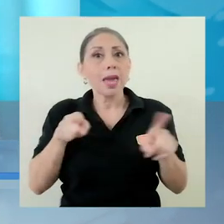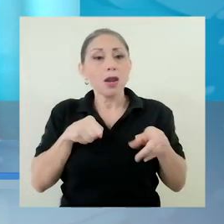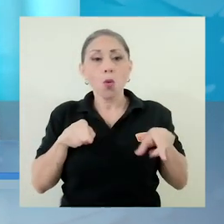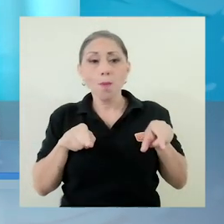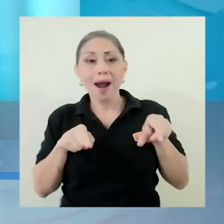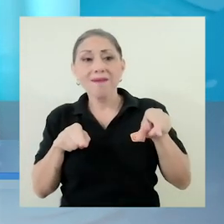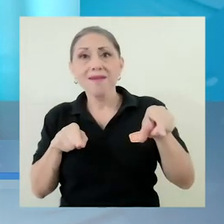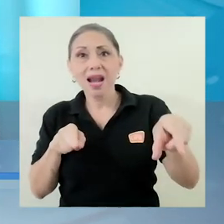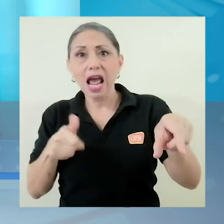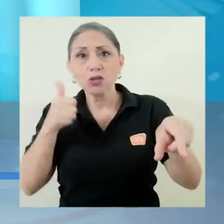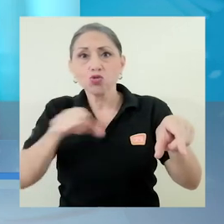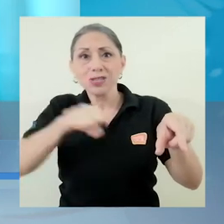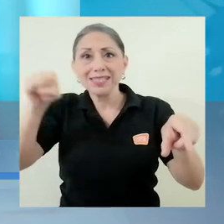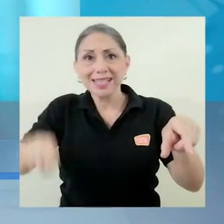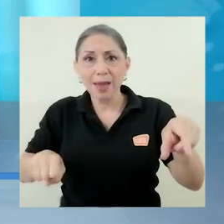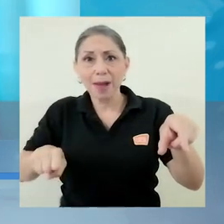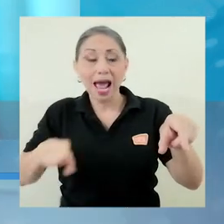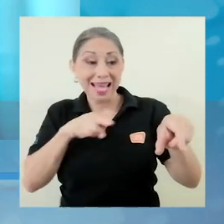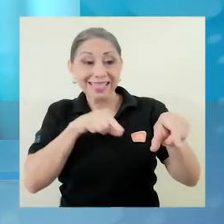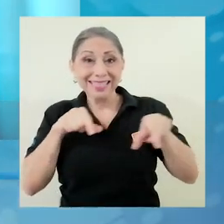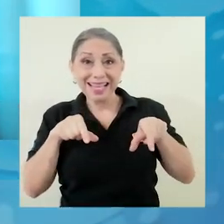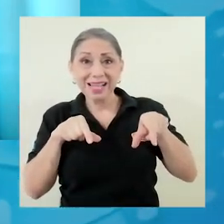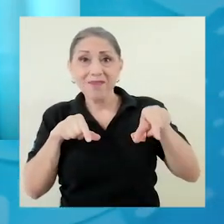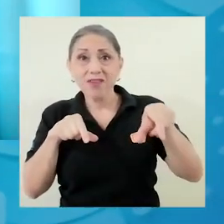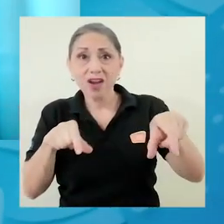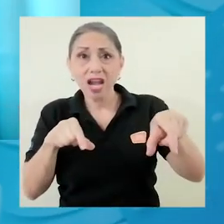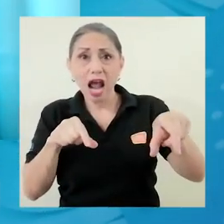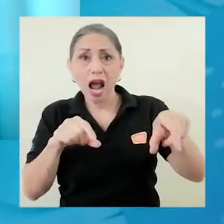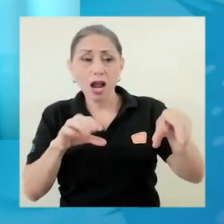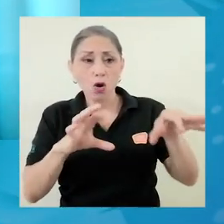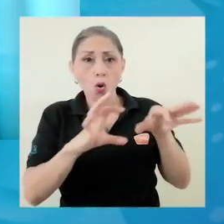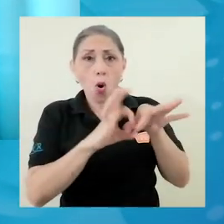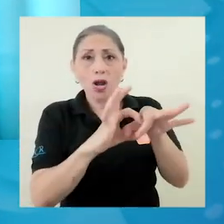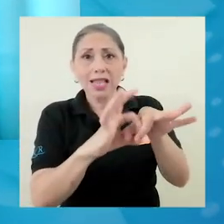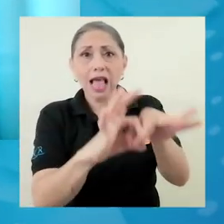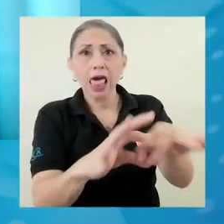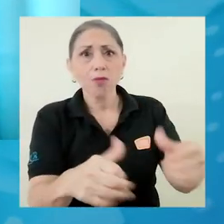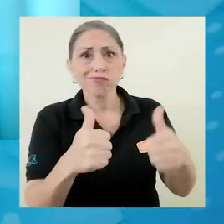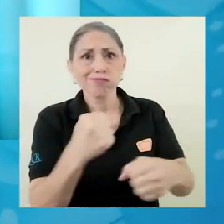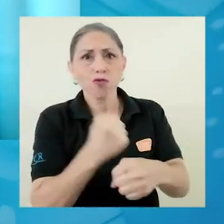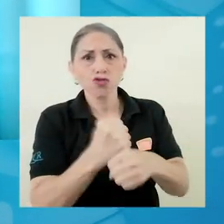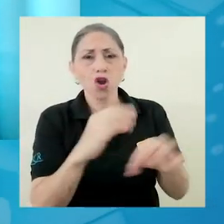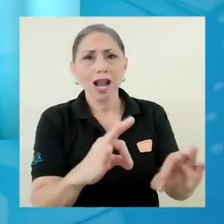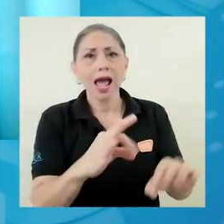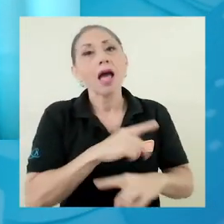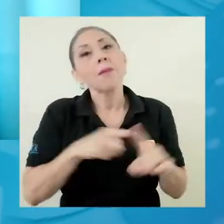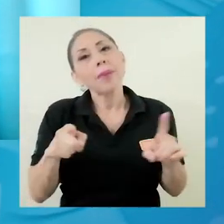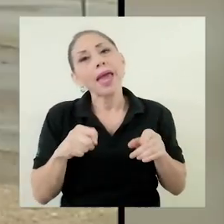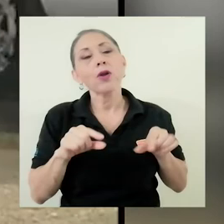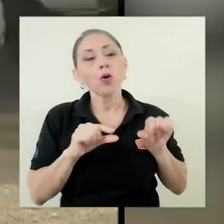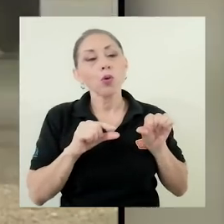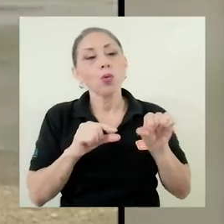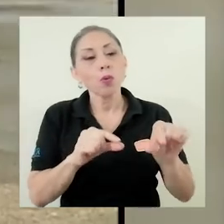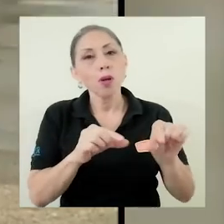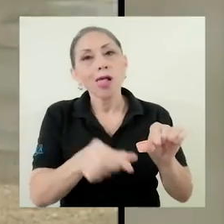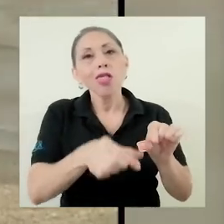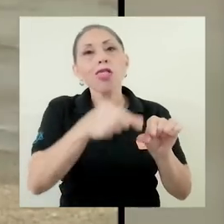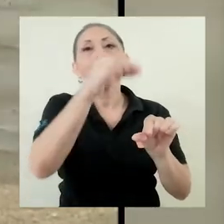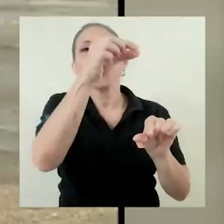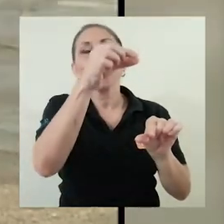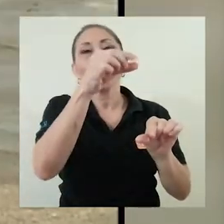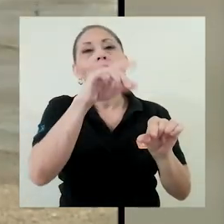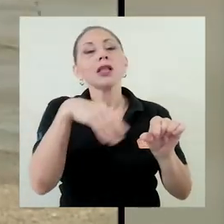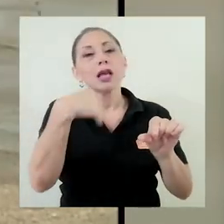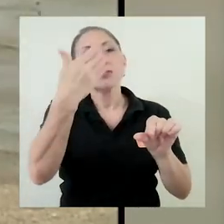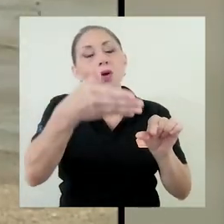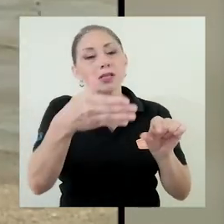si la barrera está conectada entre sí, este efecto de sistema funciona. Pero si tengo estas discontinuidades, que luego les coloco